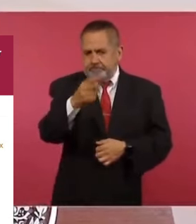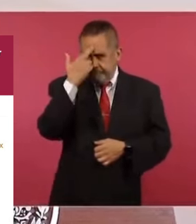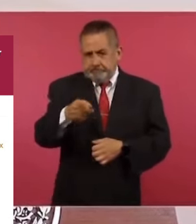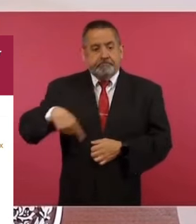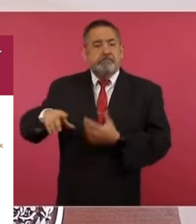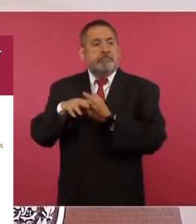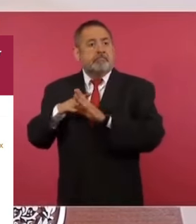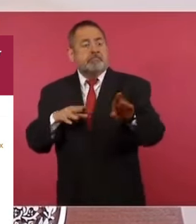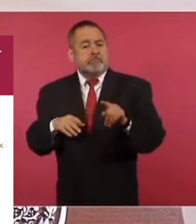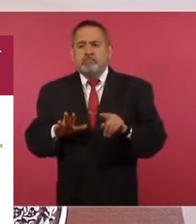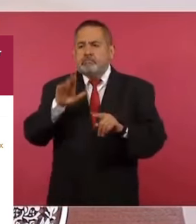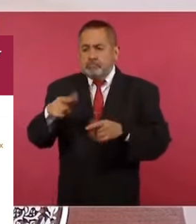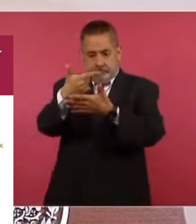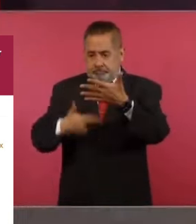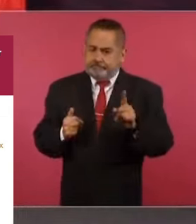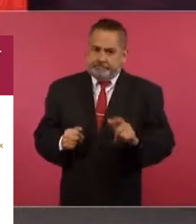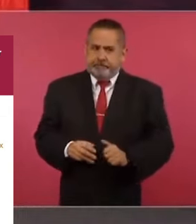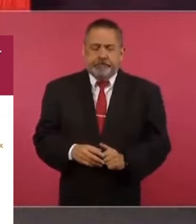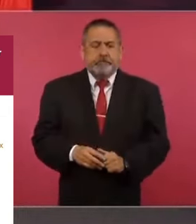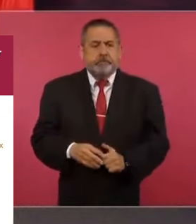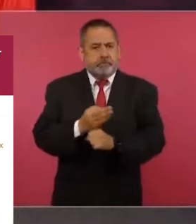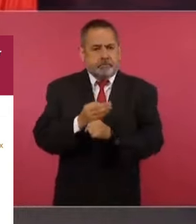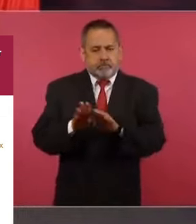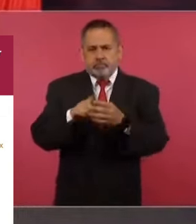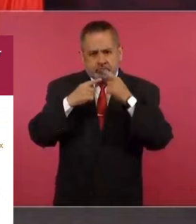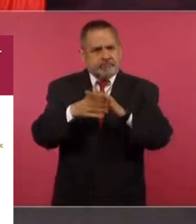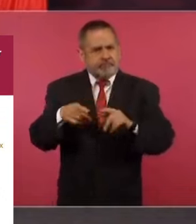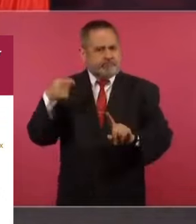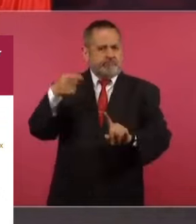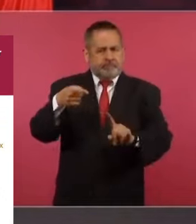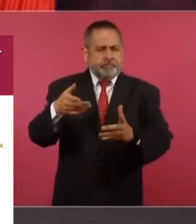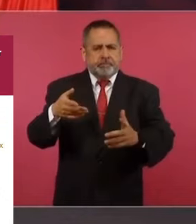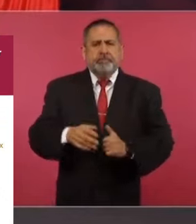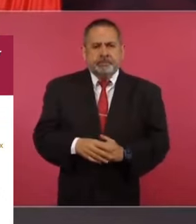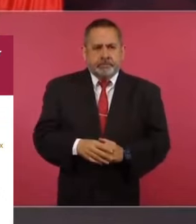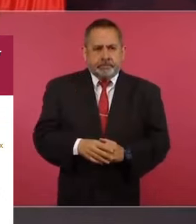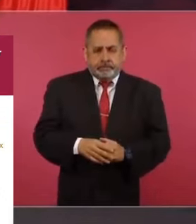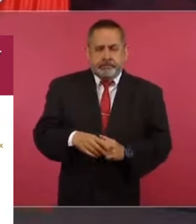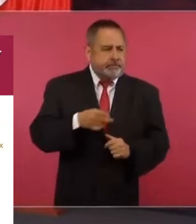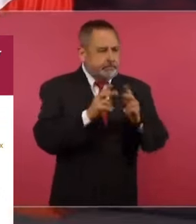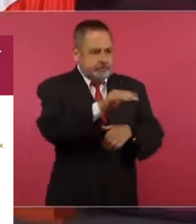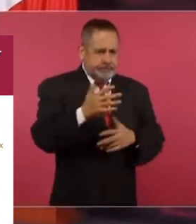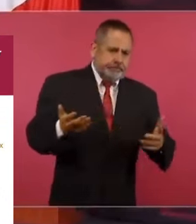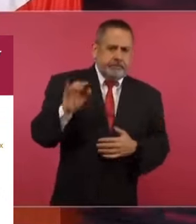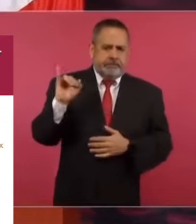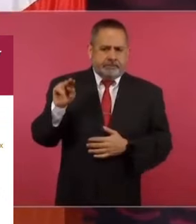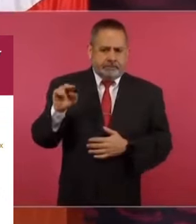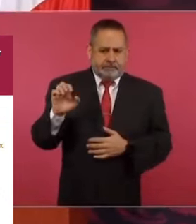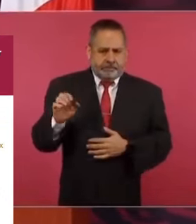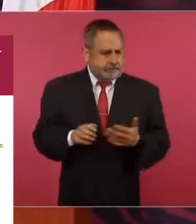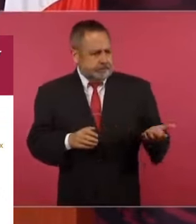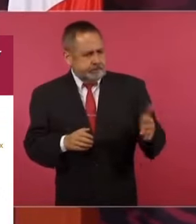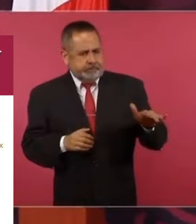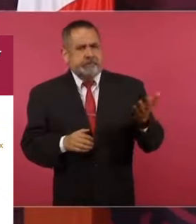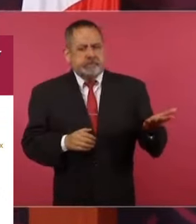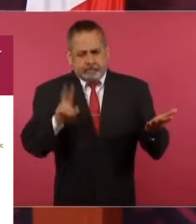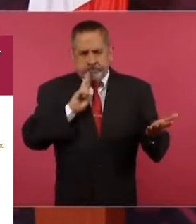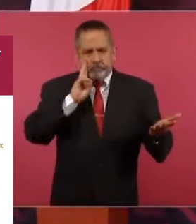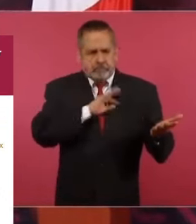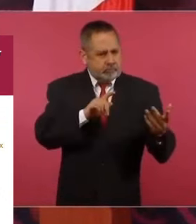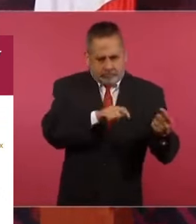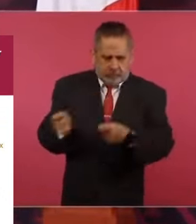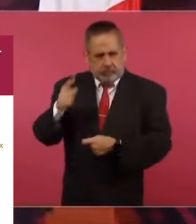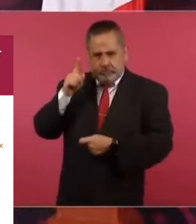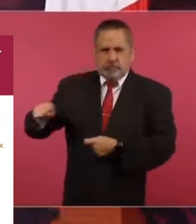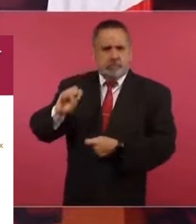que fueron borrados de las listas. Se está tratando este asunto con el INE para buscar la forma